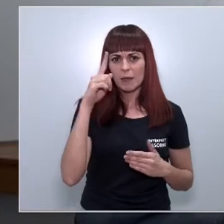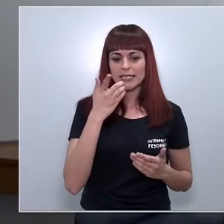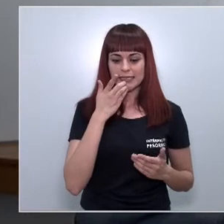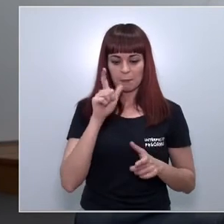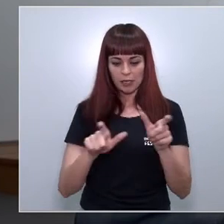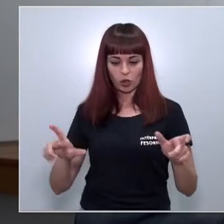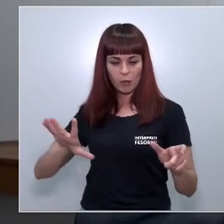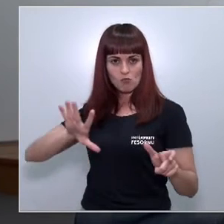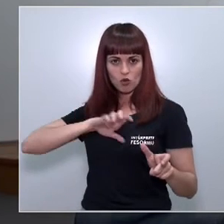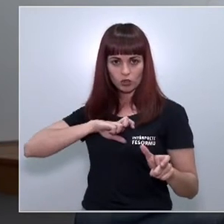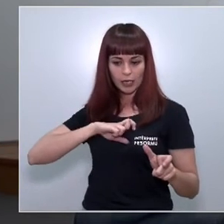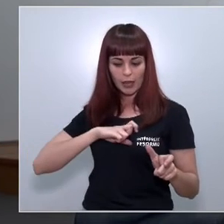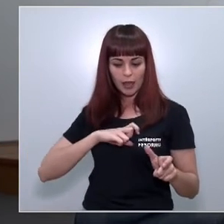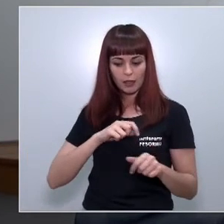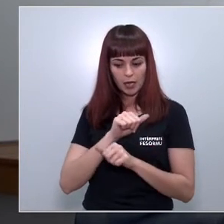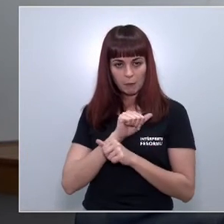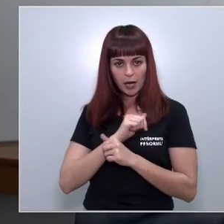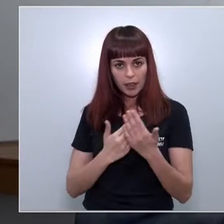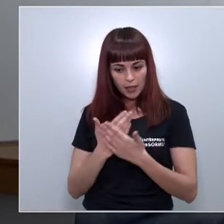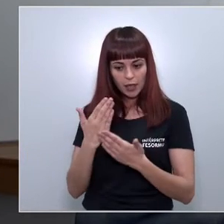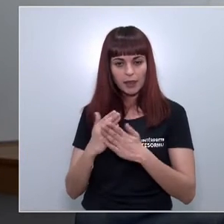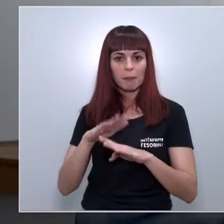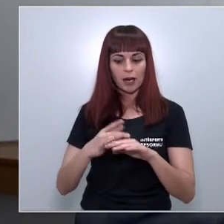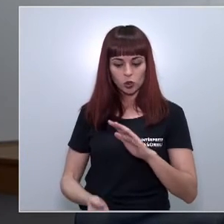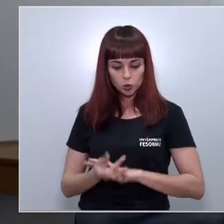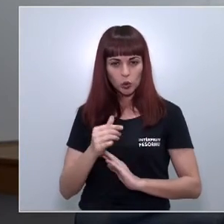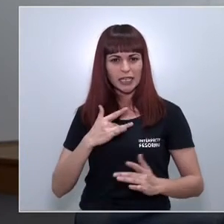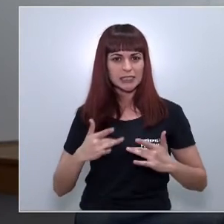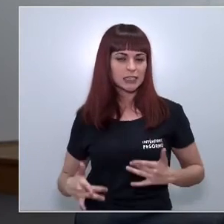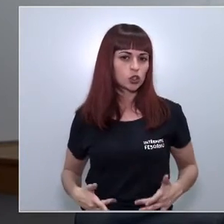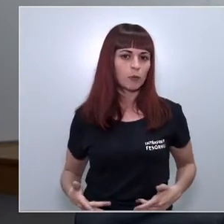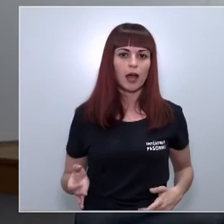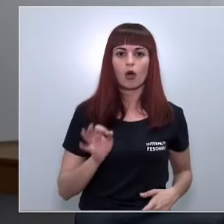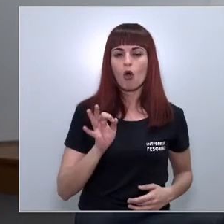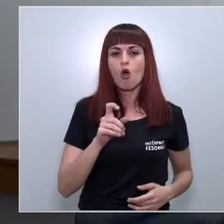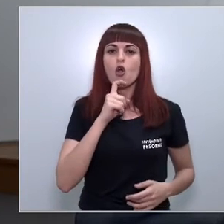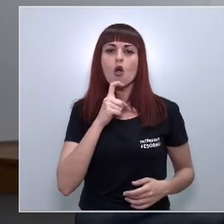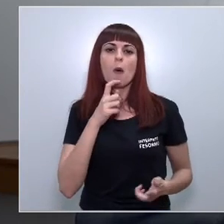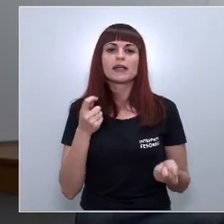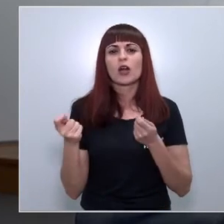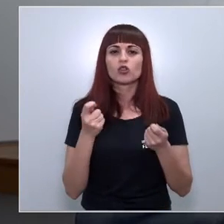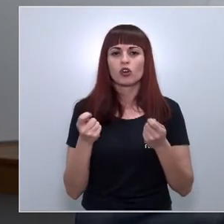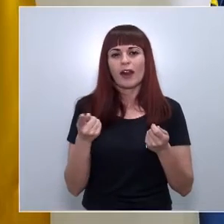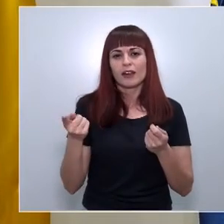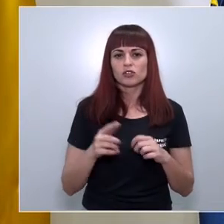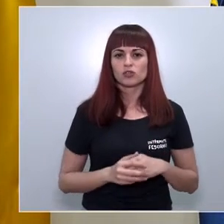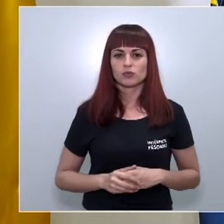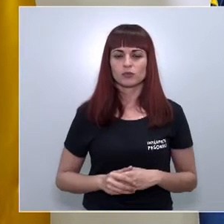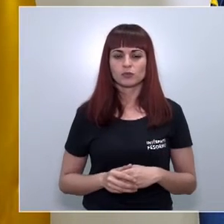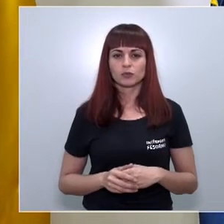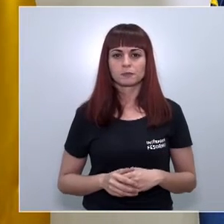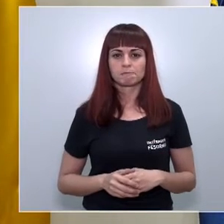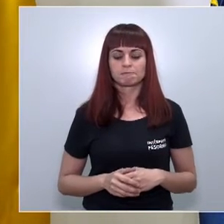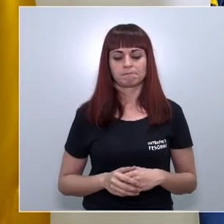contagiadas tardan varios días en tener los síntomas bueno un poco cómo van a articular ese mecanismo de control bueno en principio